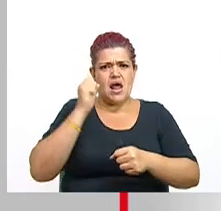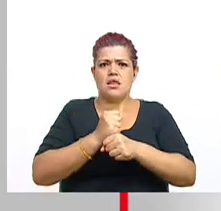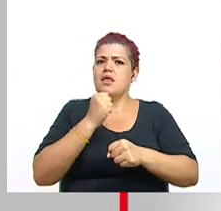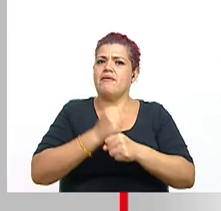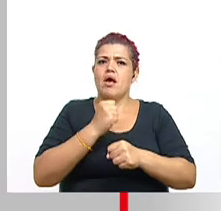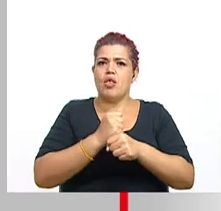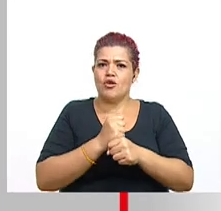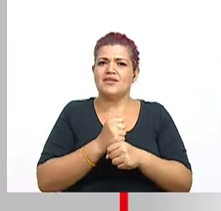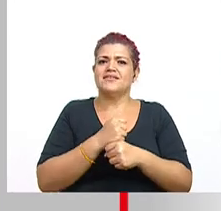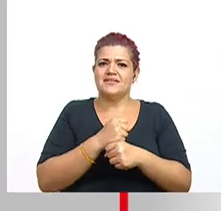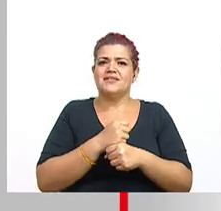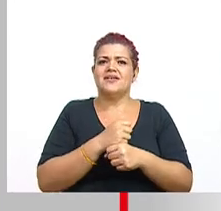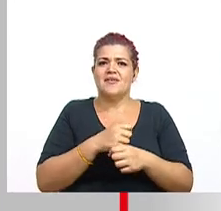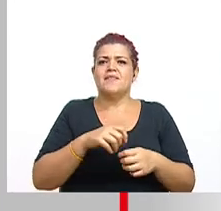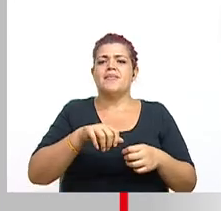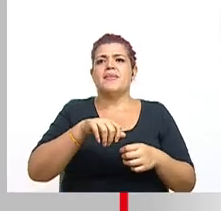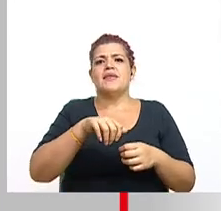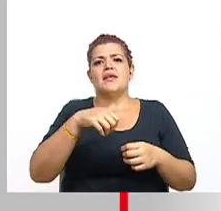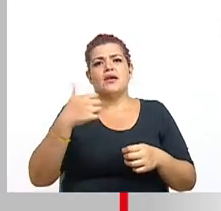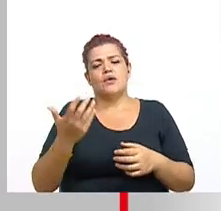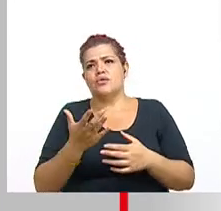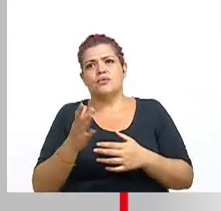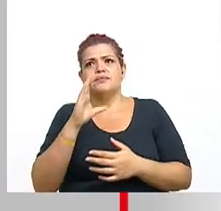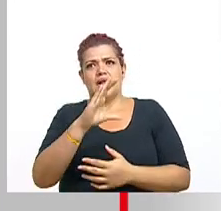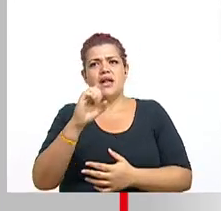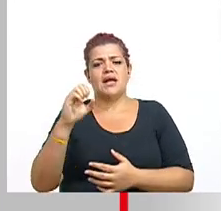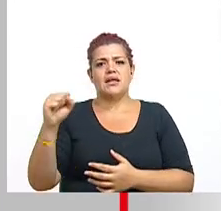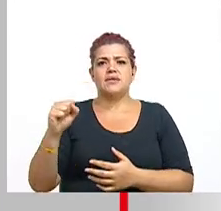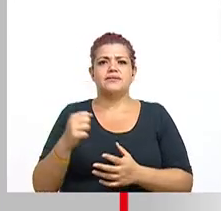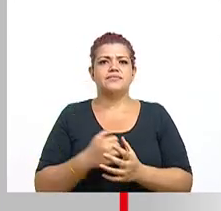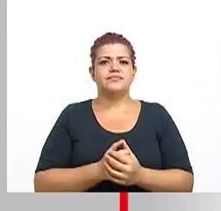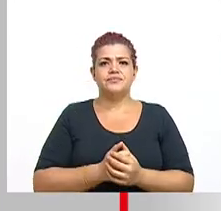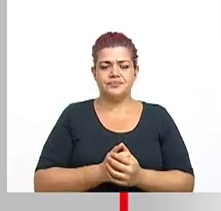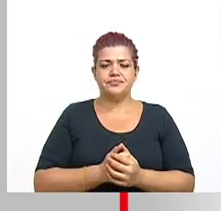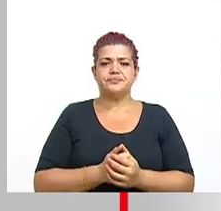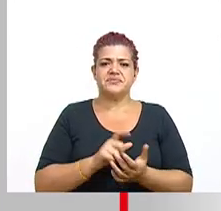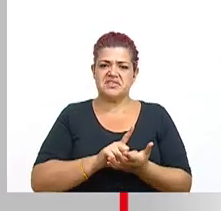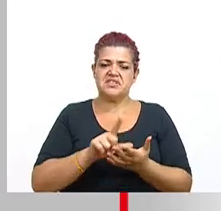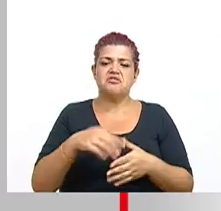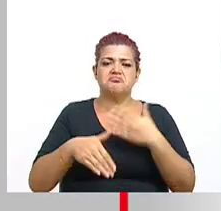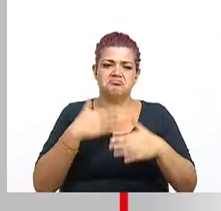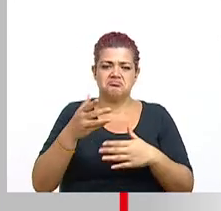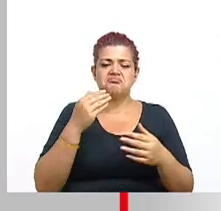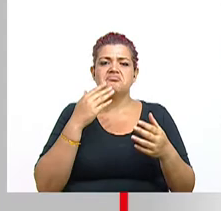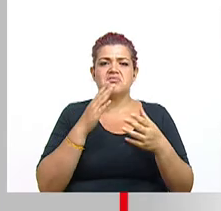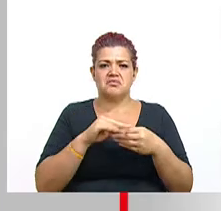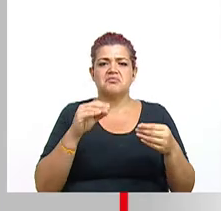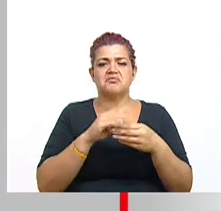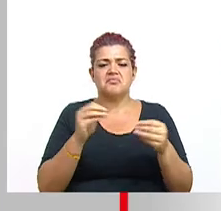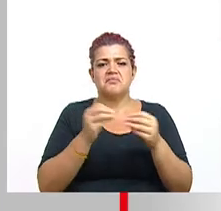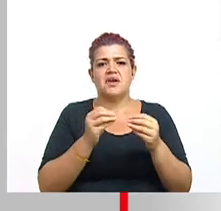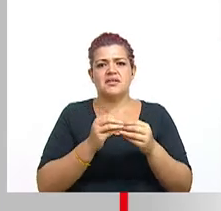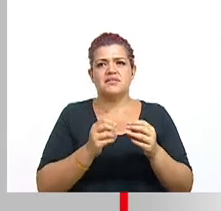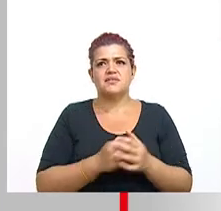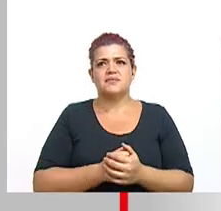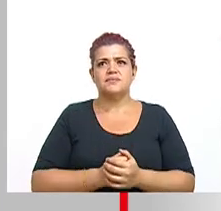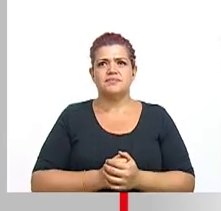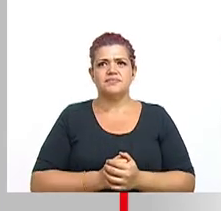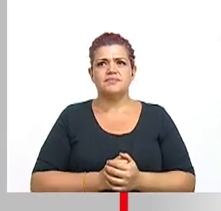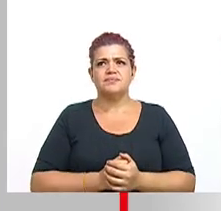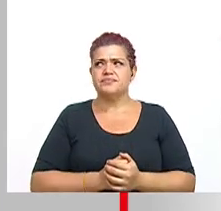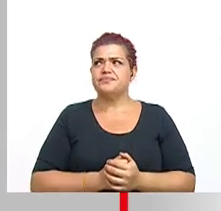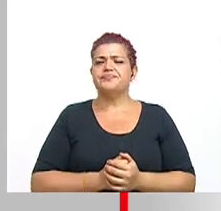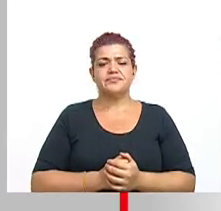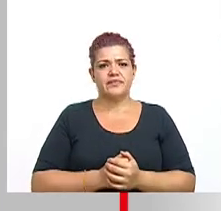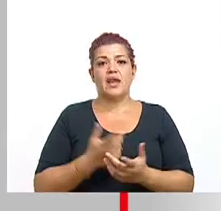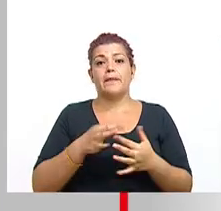menos que la Caja Costarricense de Seguro Social. En el siguiente programa o lección vamos a hablar más en detalle de la Caja